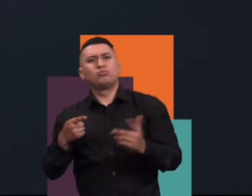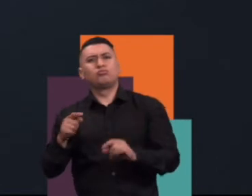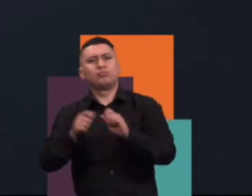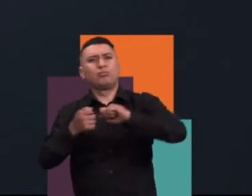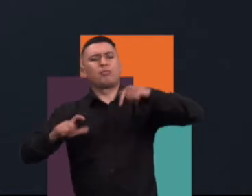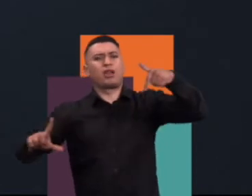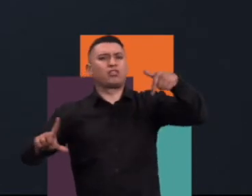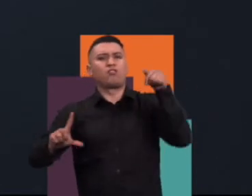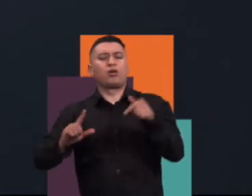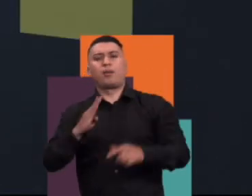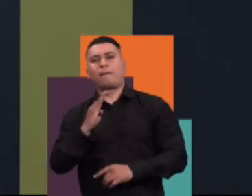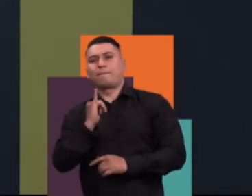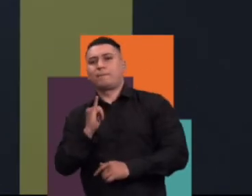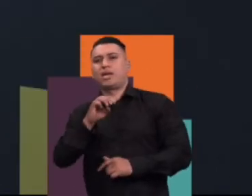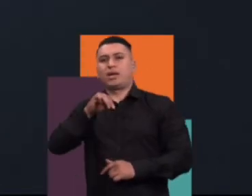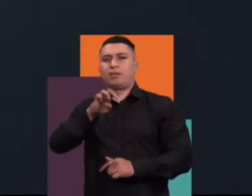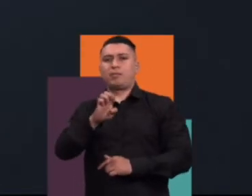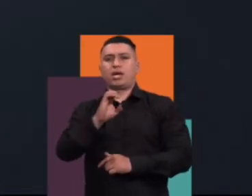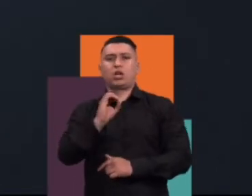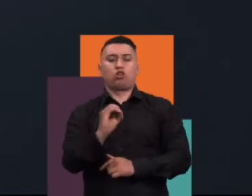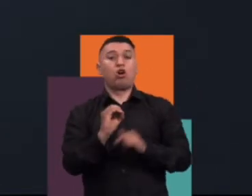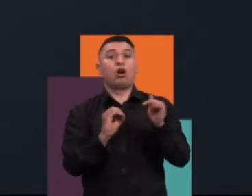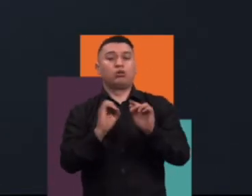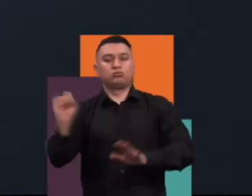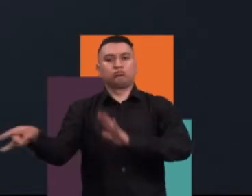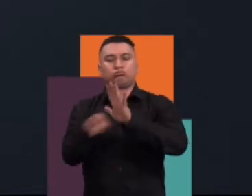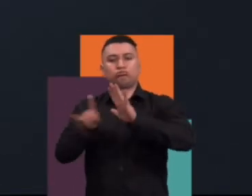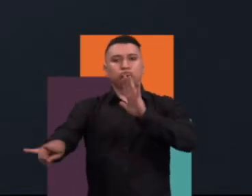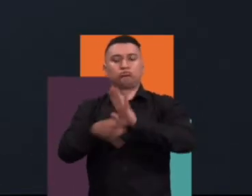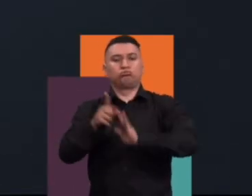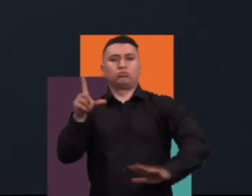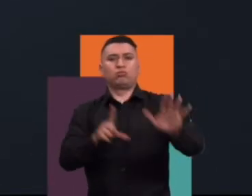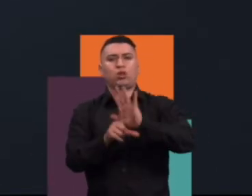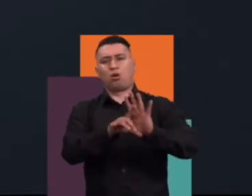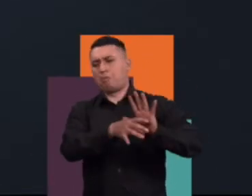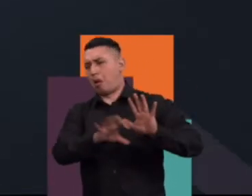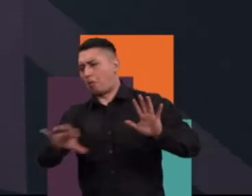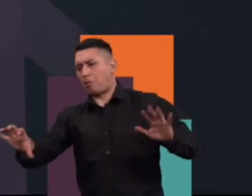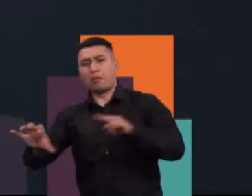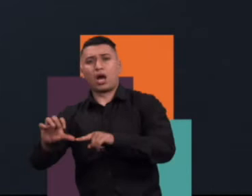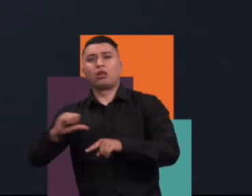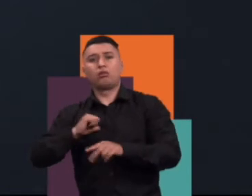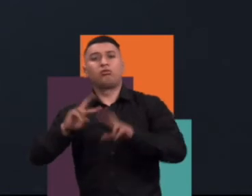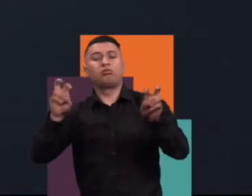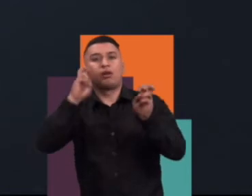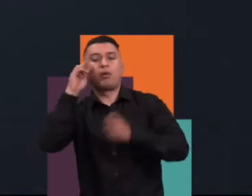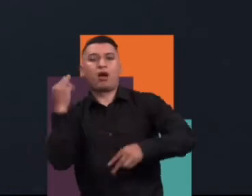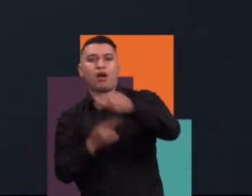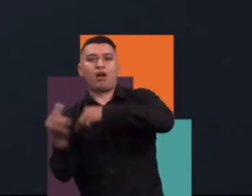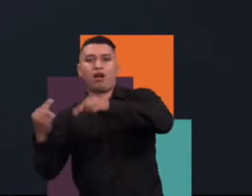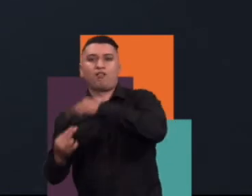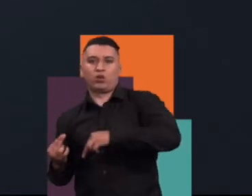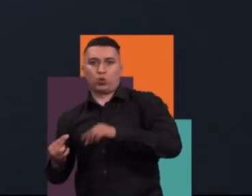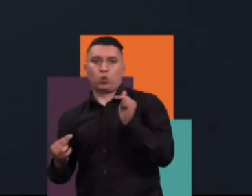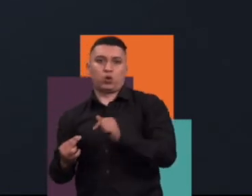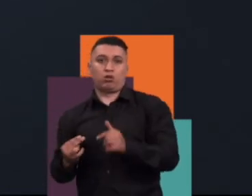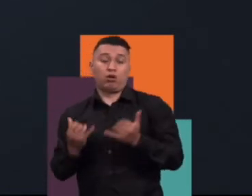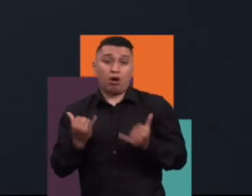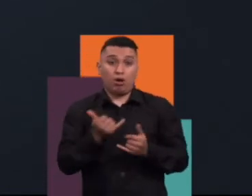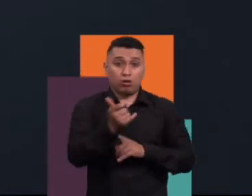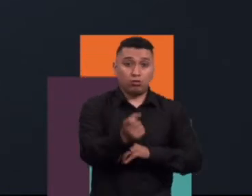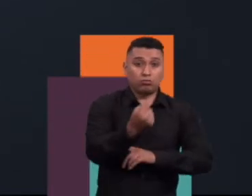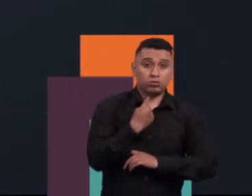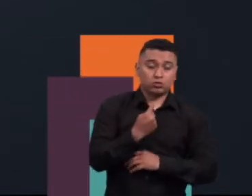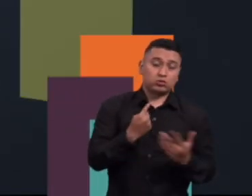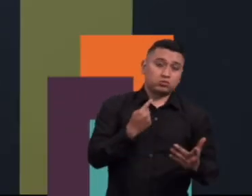a Vimeo, que Vimeo es uno de los canales favoritos de los aventureros donde suen bastantes videos. Entonces, hay como una segmentación interesante.